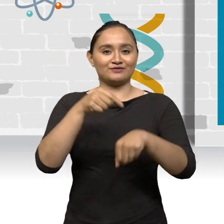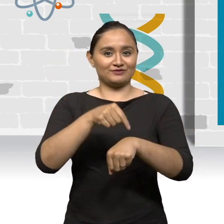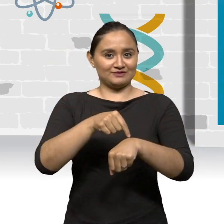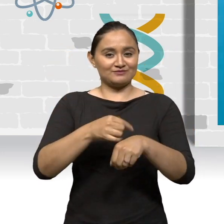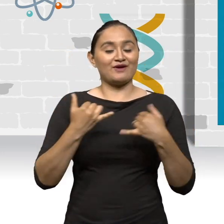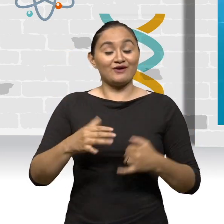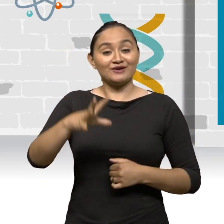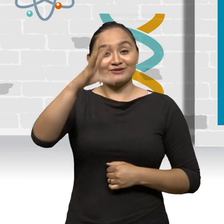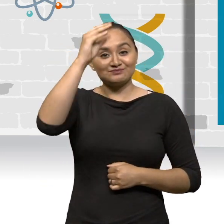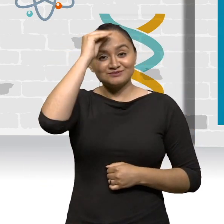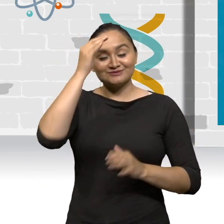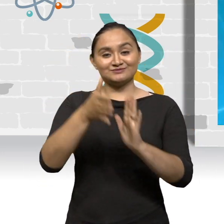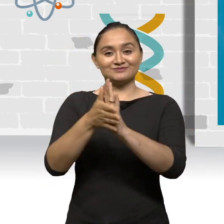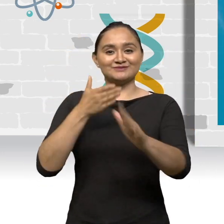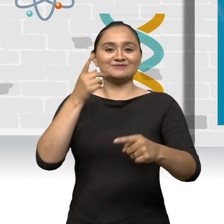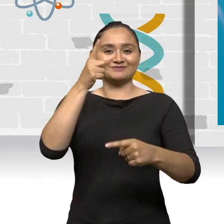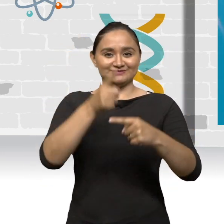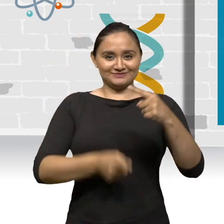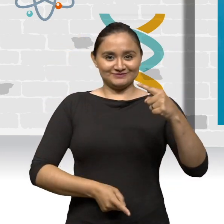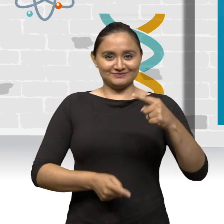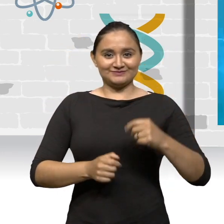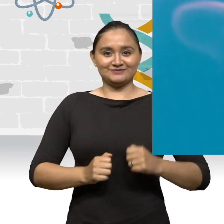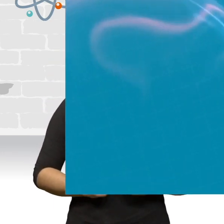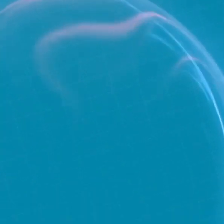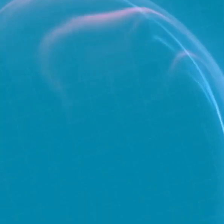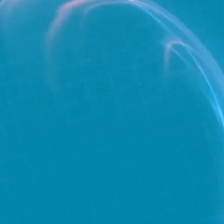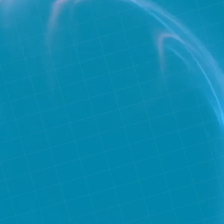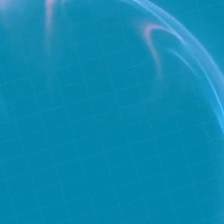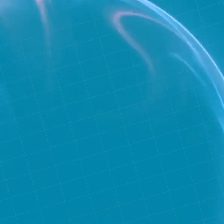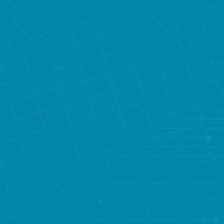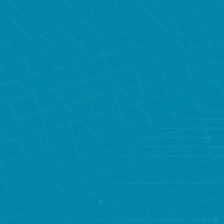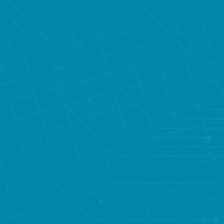Y hoy hablaremos sobre la velocidad media. Música